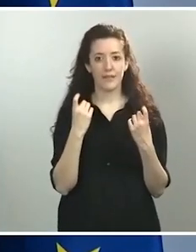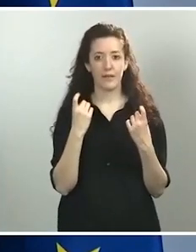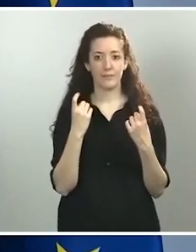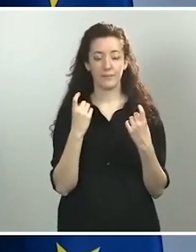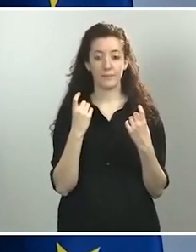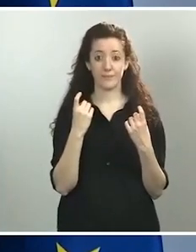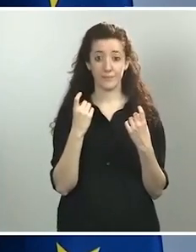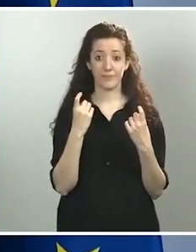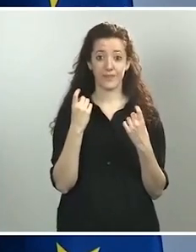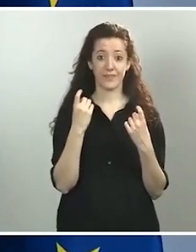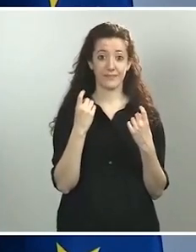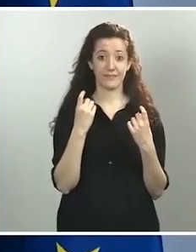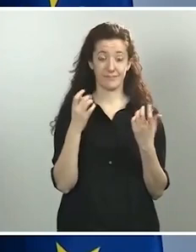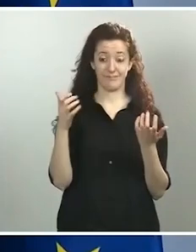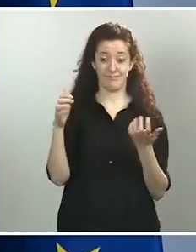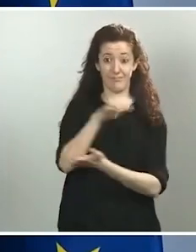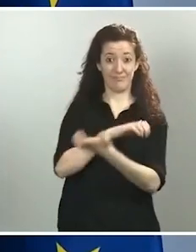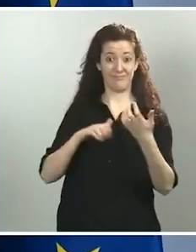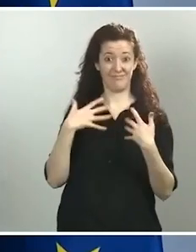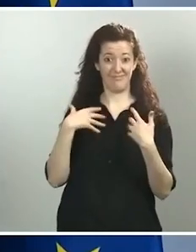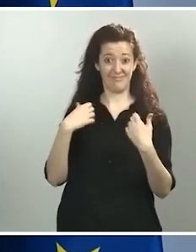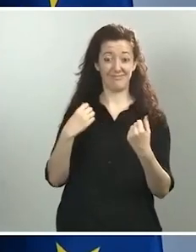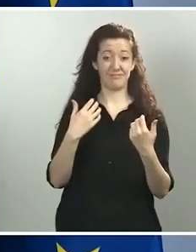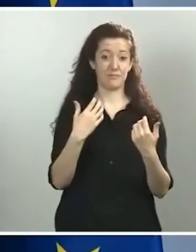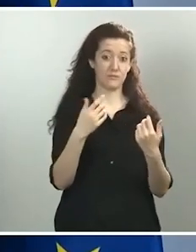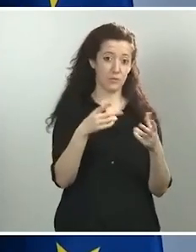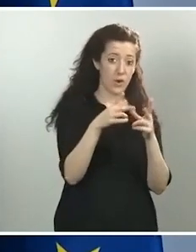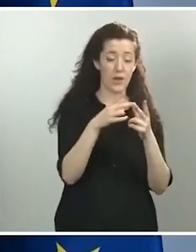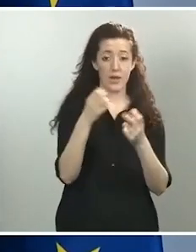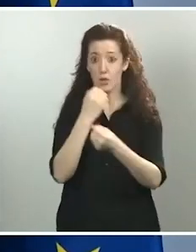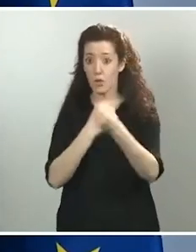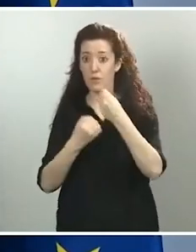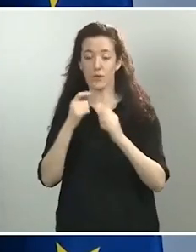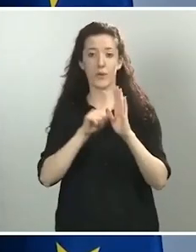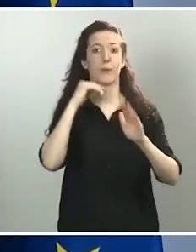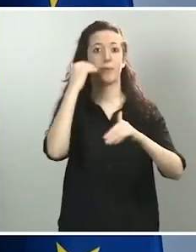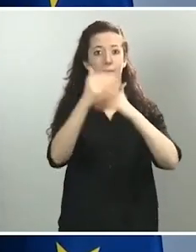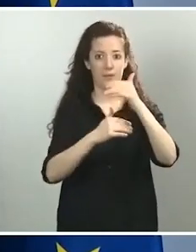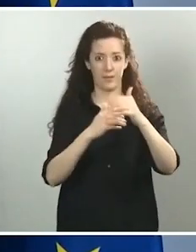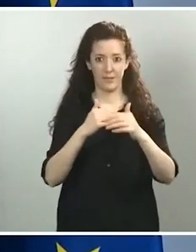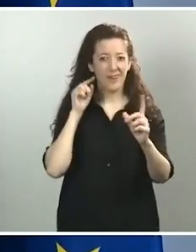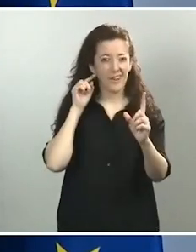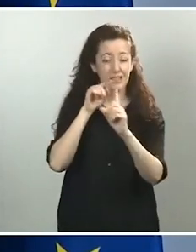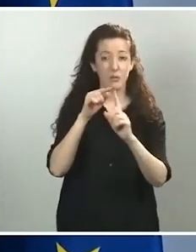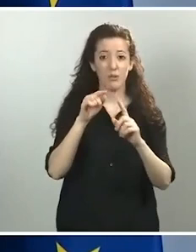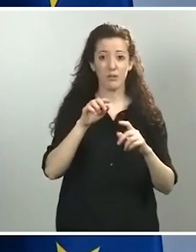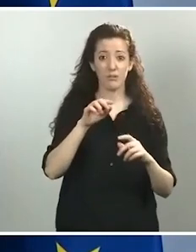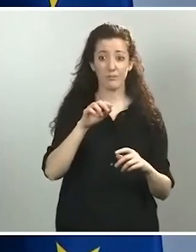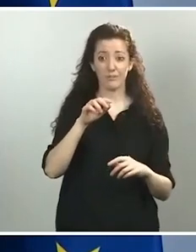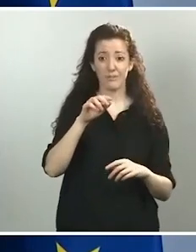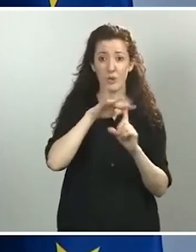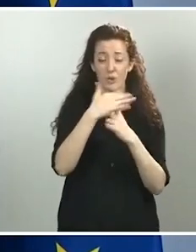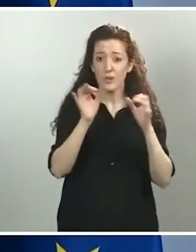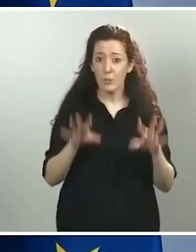de esta crisis siga dando pasos para que de esta crisis no se salga como en el año 2008, rescatando a la banca, sino que se haga